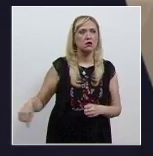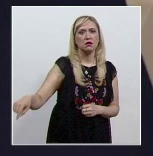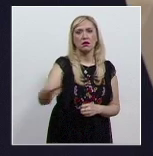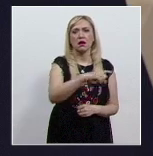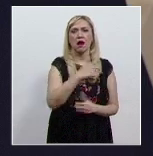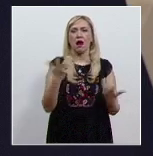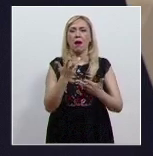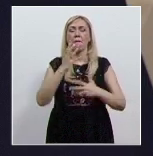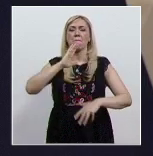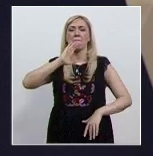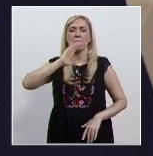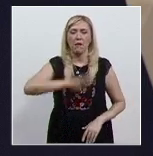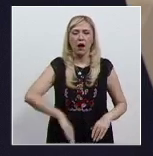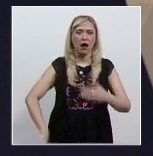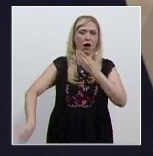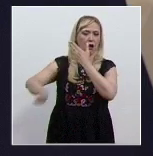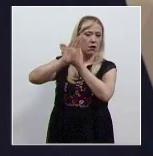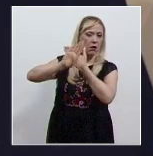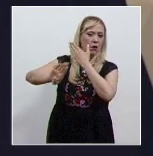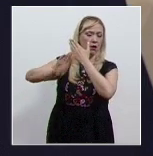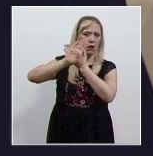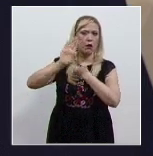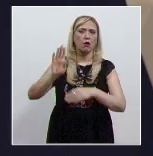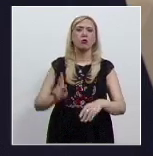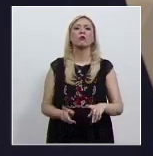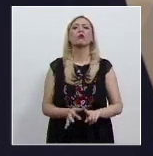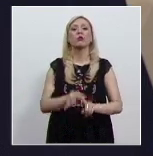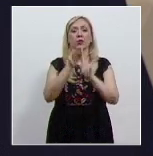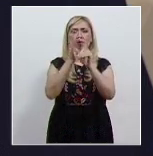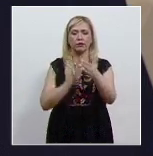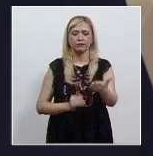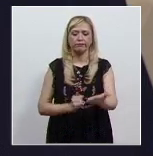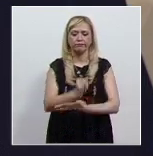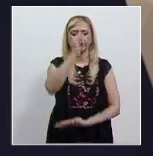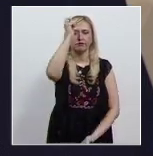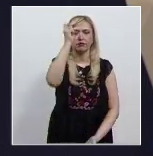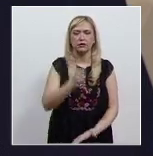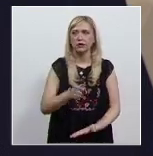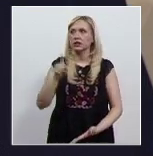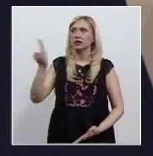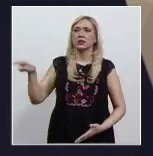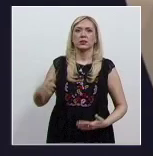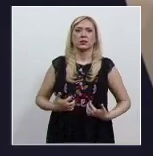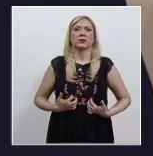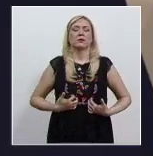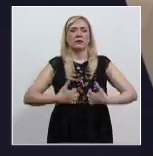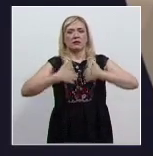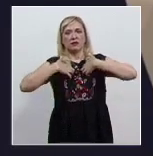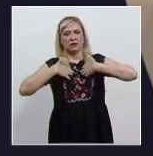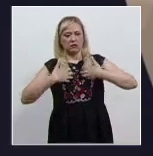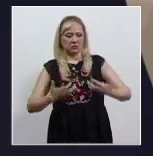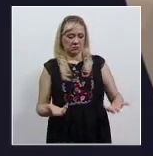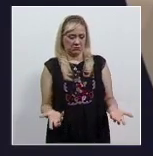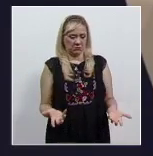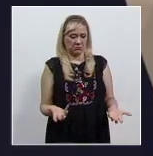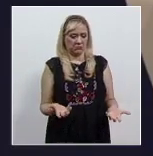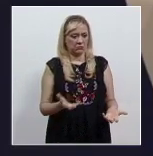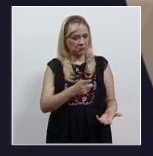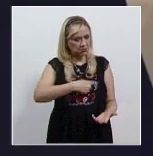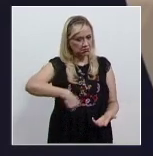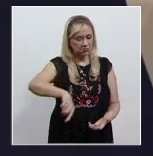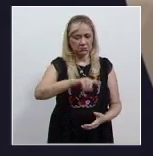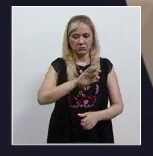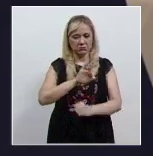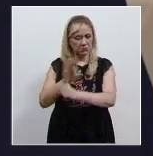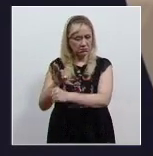juzgadoras que toman decisiones que no dejan contentos justamente a quienes son los